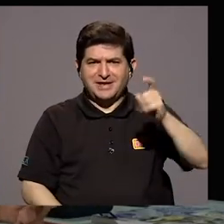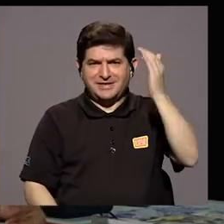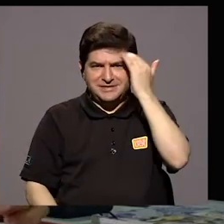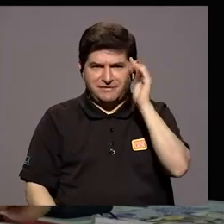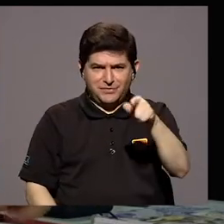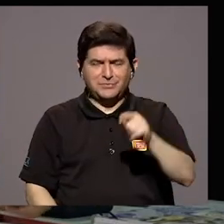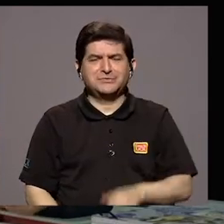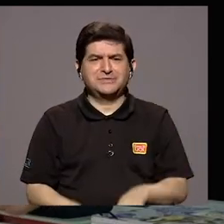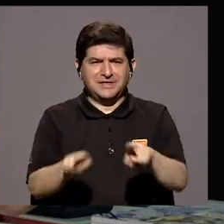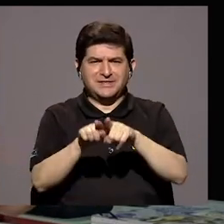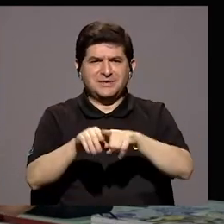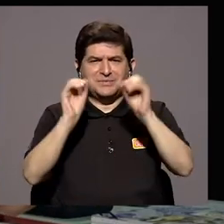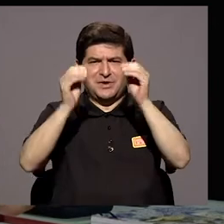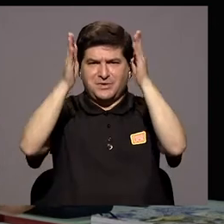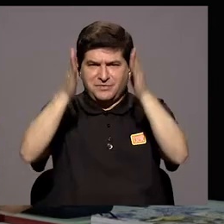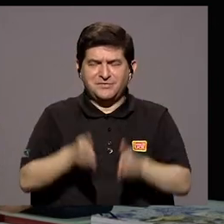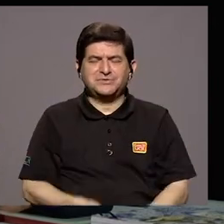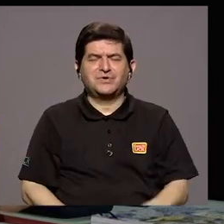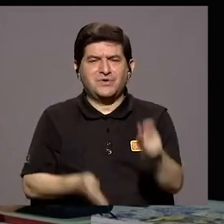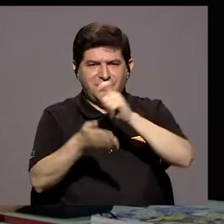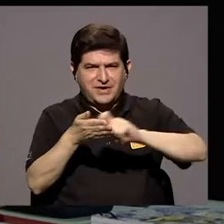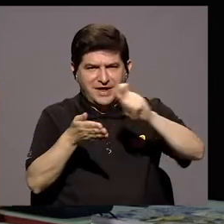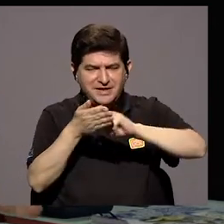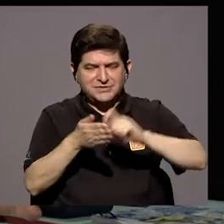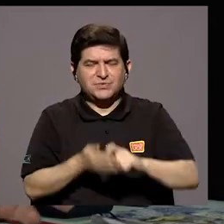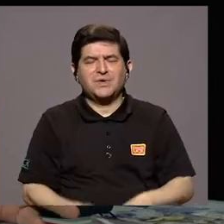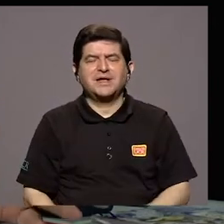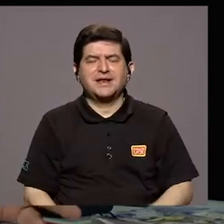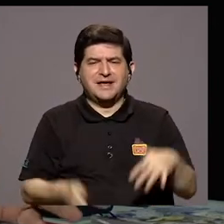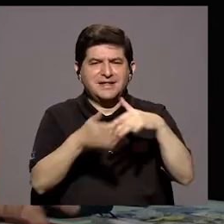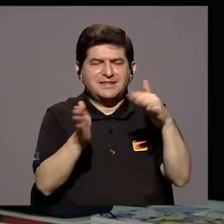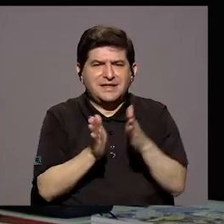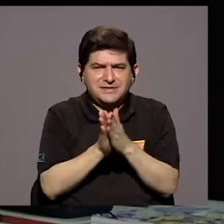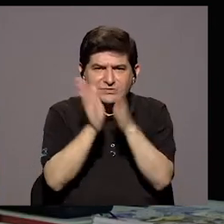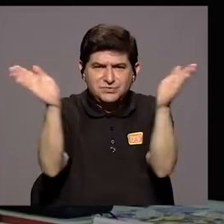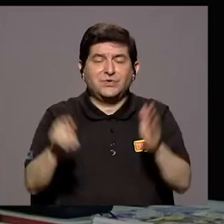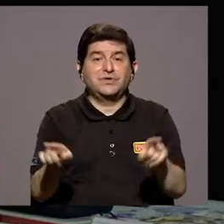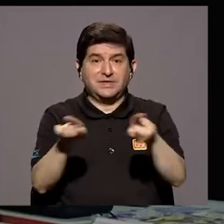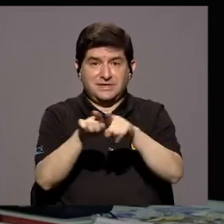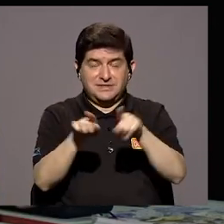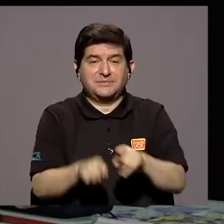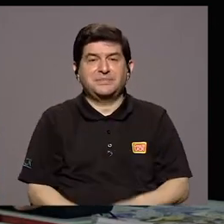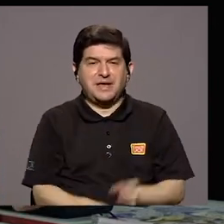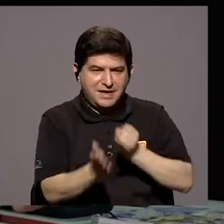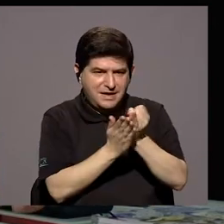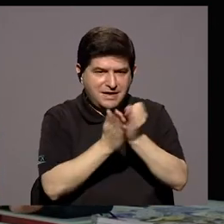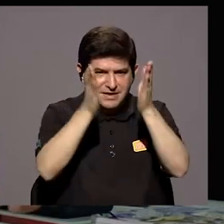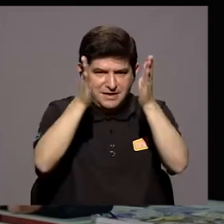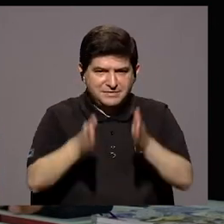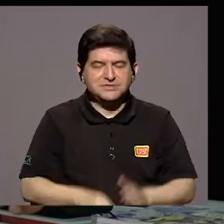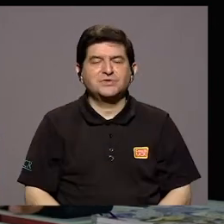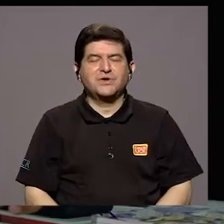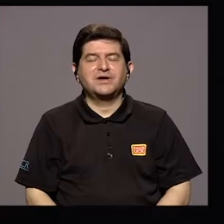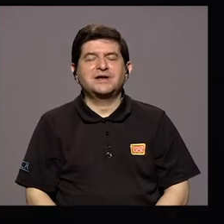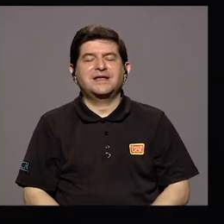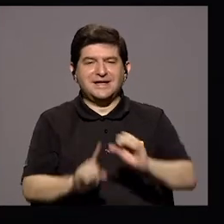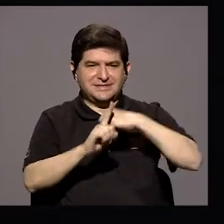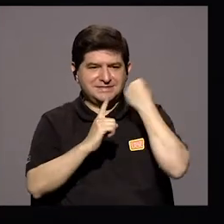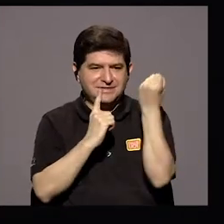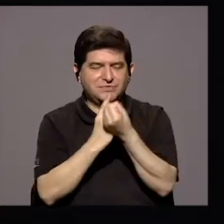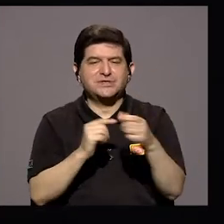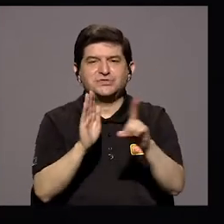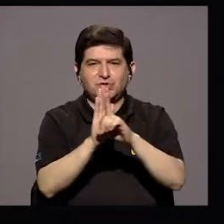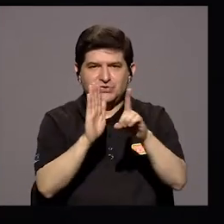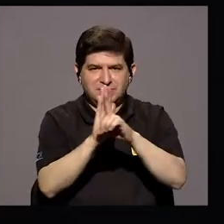es catedrática de la Escuela de Estudios Generales, es investigadora del informe del Estado de Derechos de la Niñez y de la